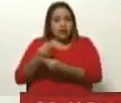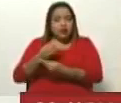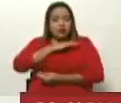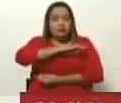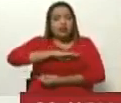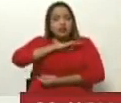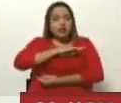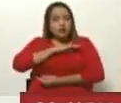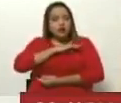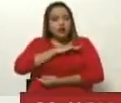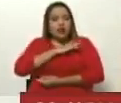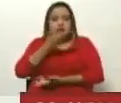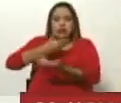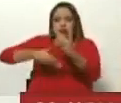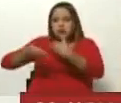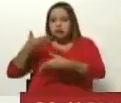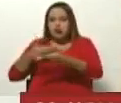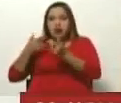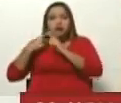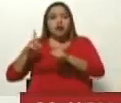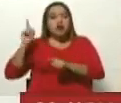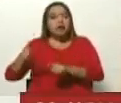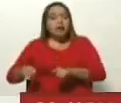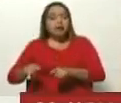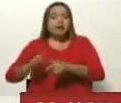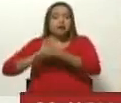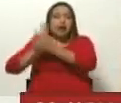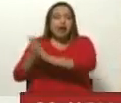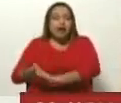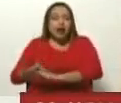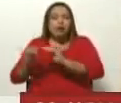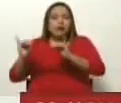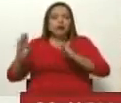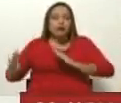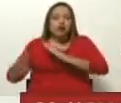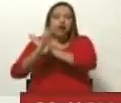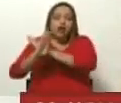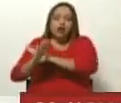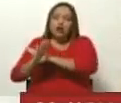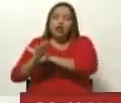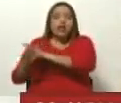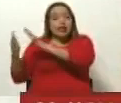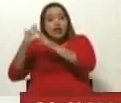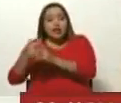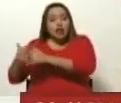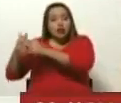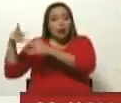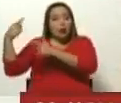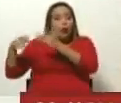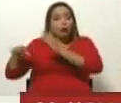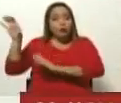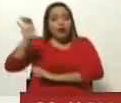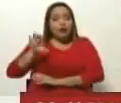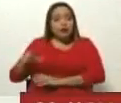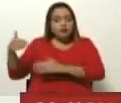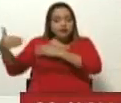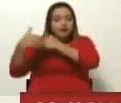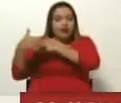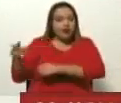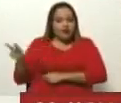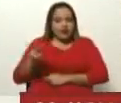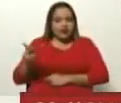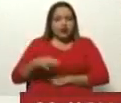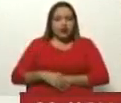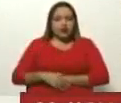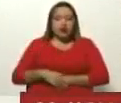misión diplomática, pero precisamente para romper el mismo bloqueo que Estados Unidos y países aliados aplicaron a Venezuela. ¿Se da esa medida